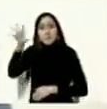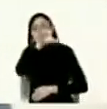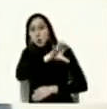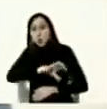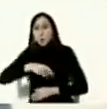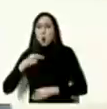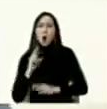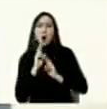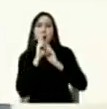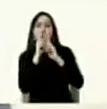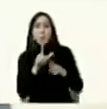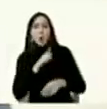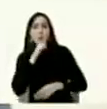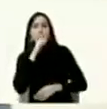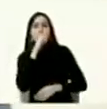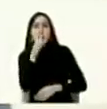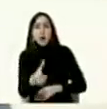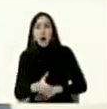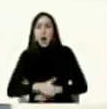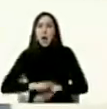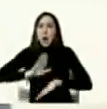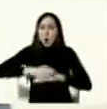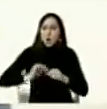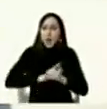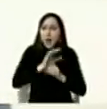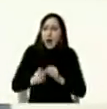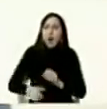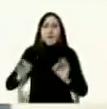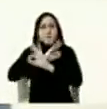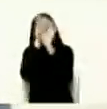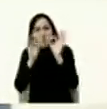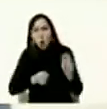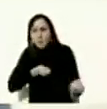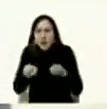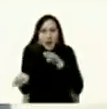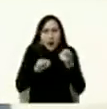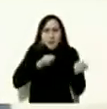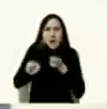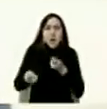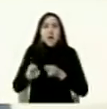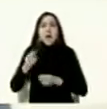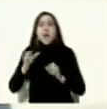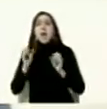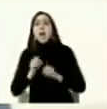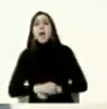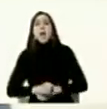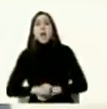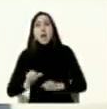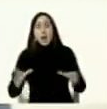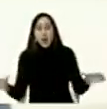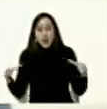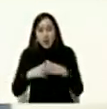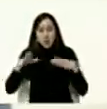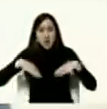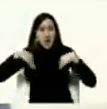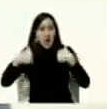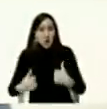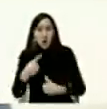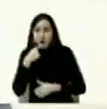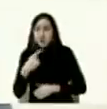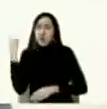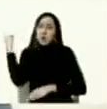respuesta a la hora de gestionar la pandemia y cree que la OMS tiene que tomar como un tema muy